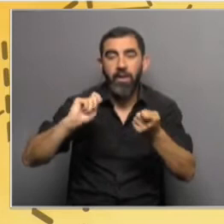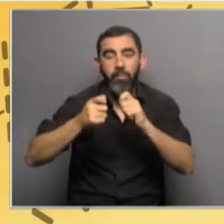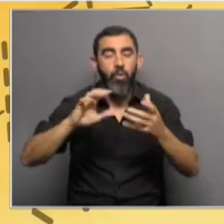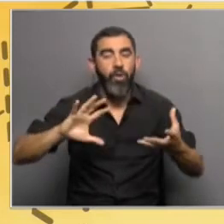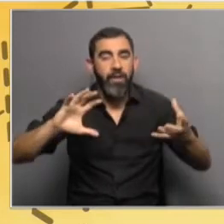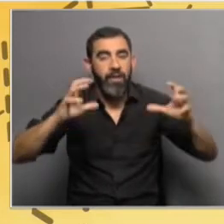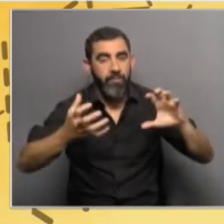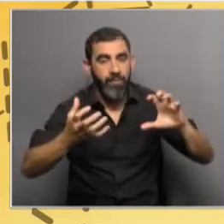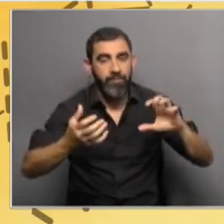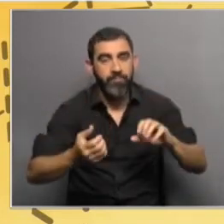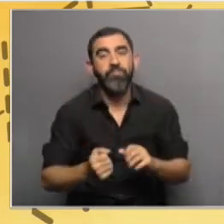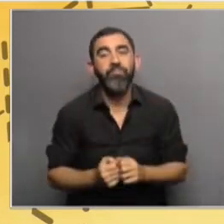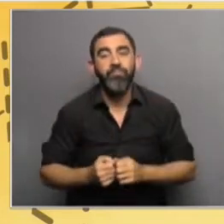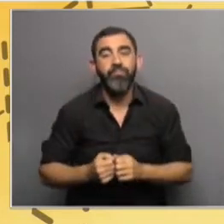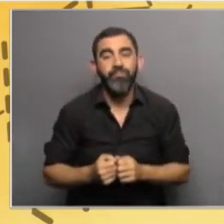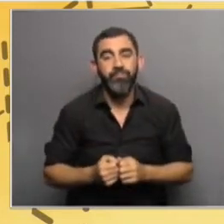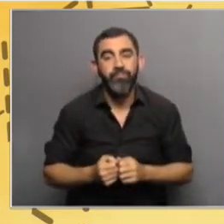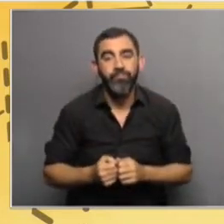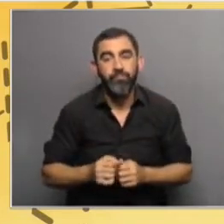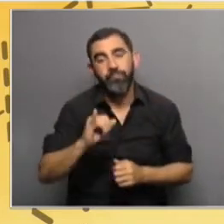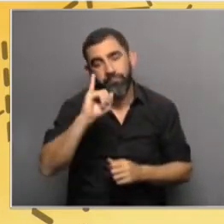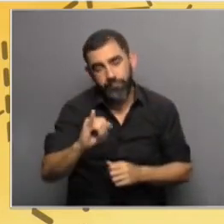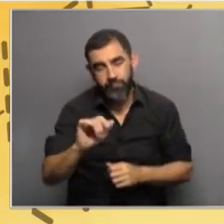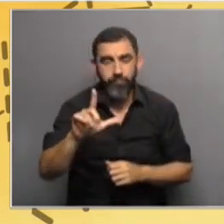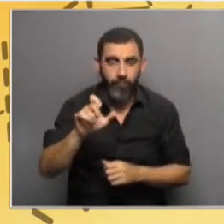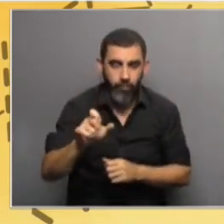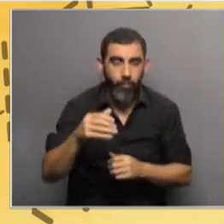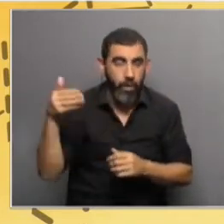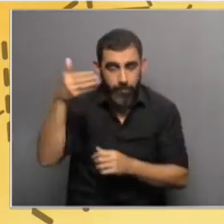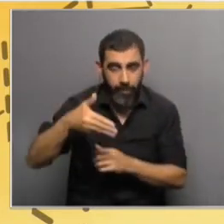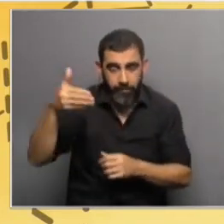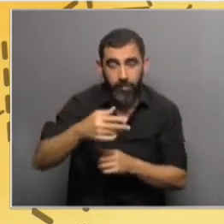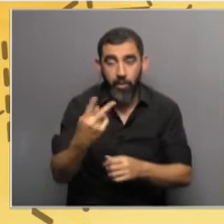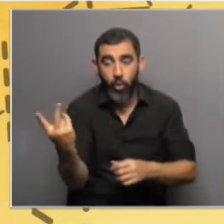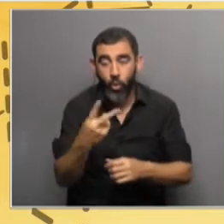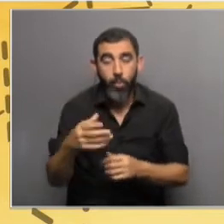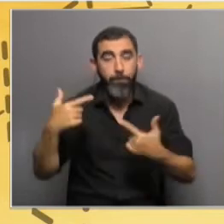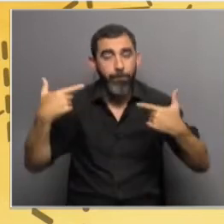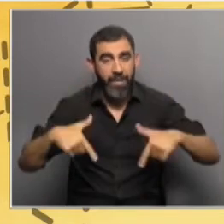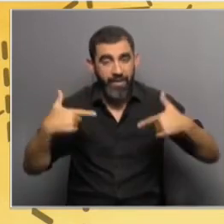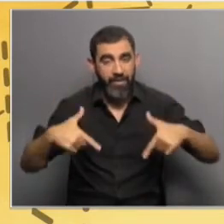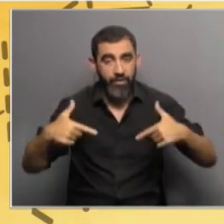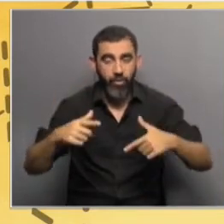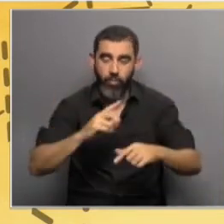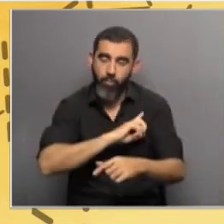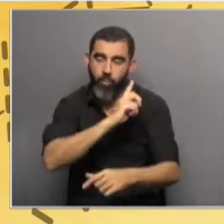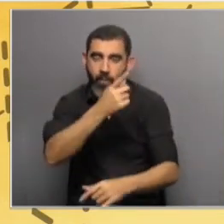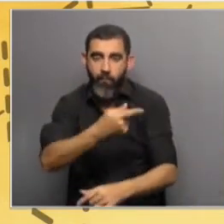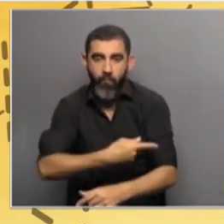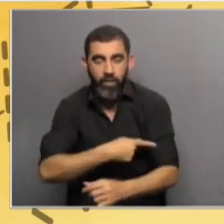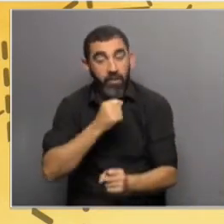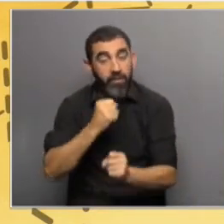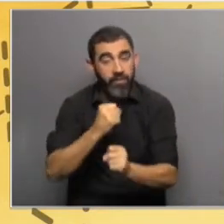Pero volviendo a tu pregunta inicial, sí, sin duda que la participación de ambos ministerios fortalece el